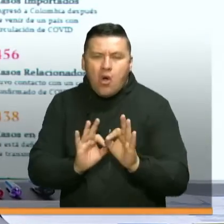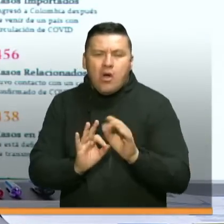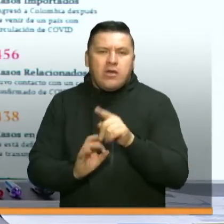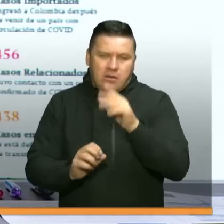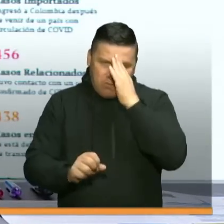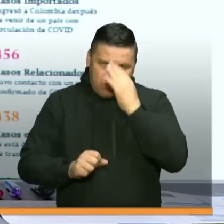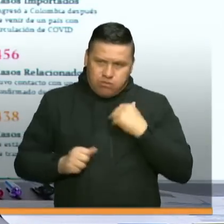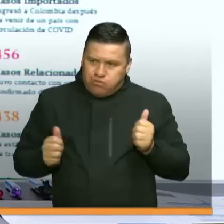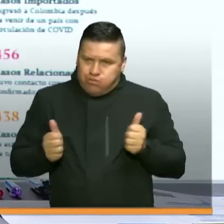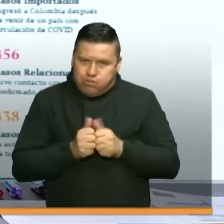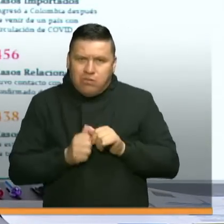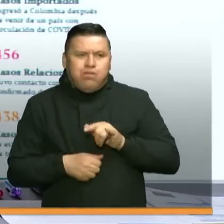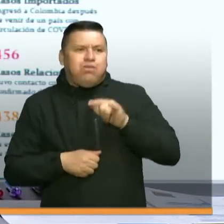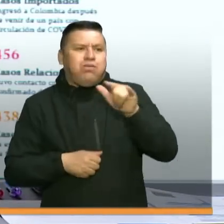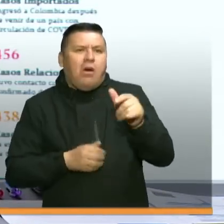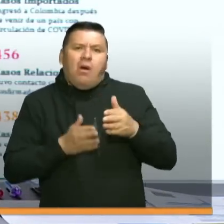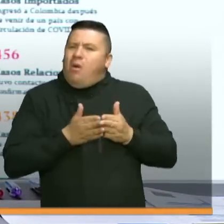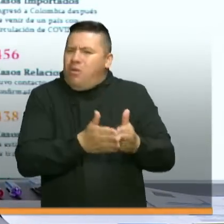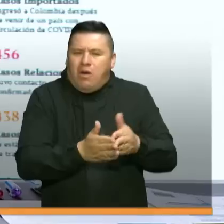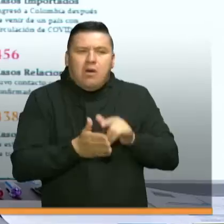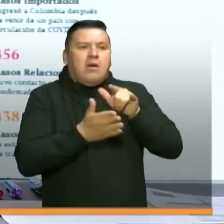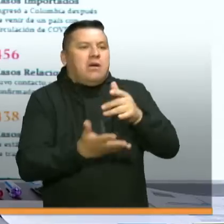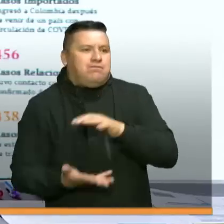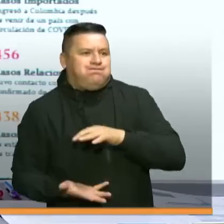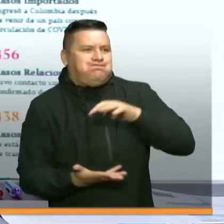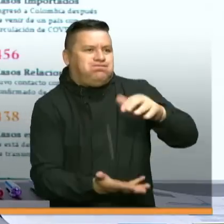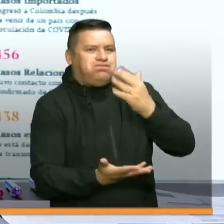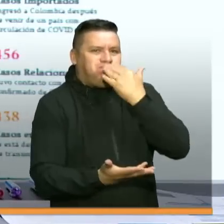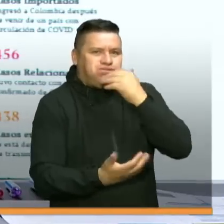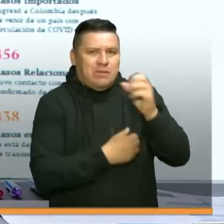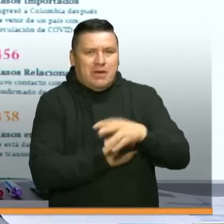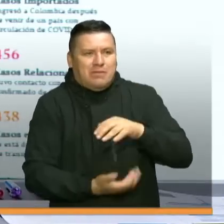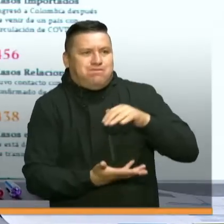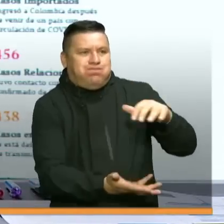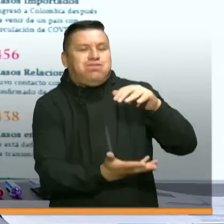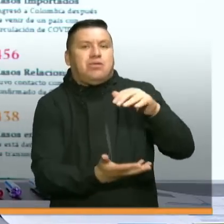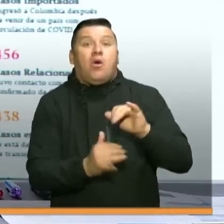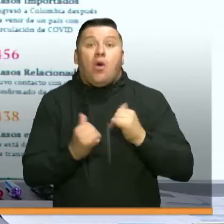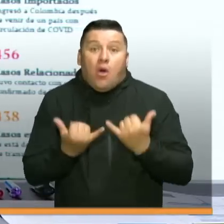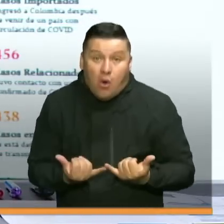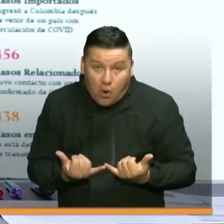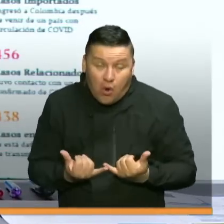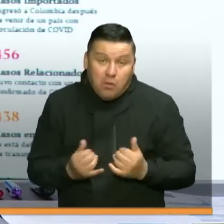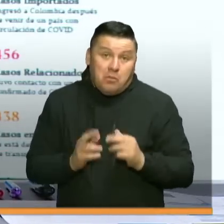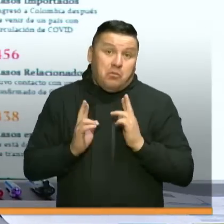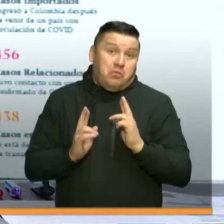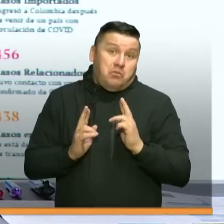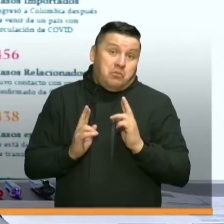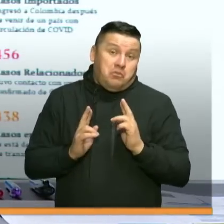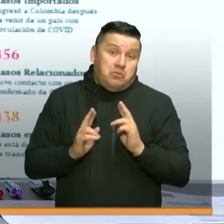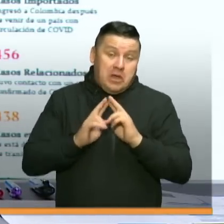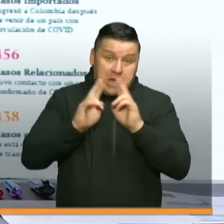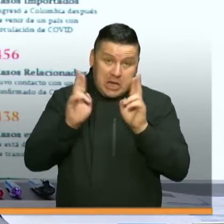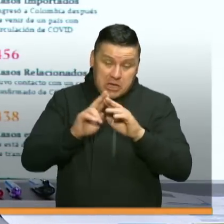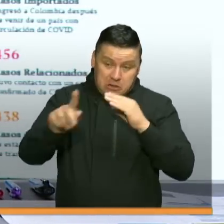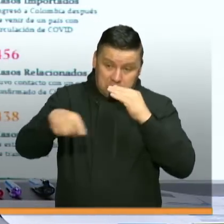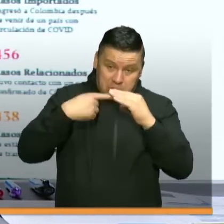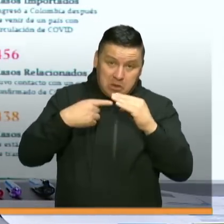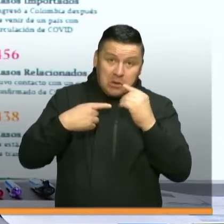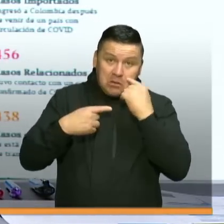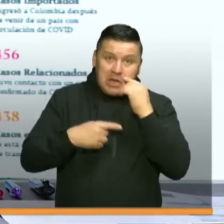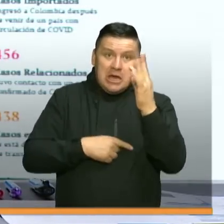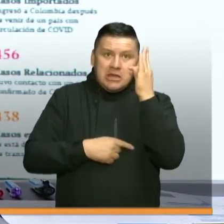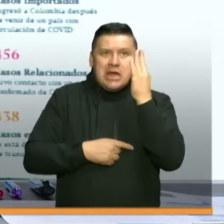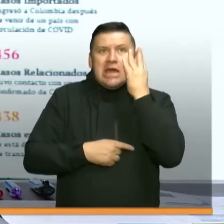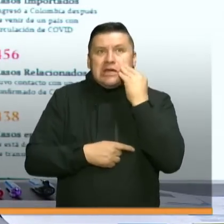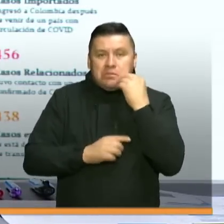fuerzas militares y de policía para llevarle esos mercados. Yo hoy espero a través de mis redes sociales poner algunos de esos